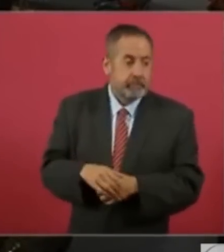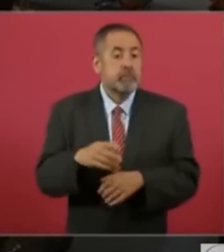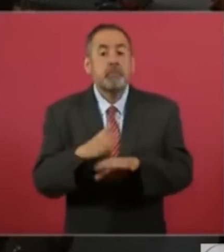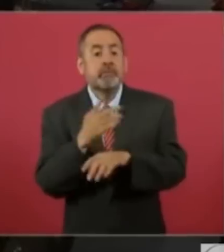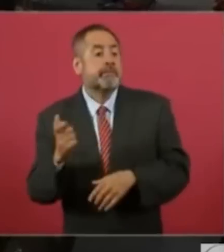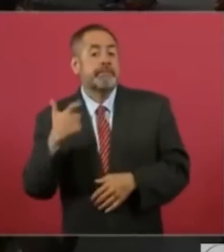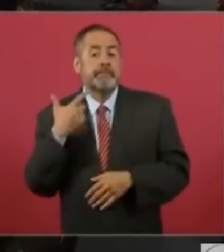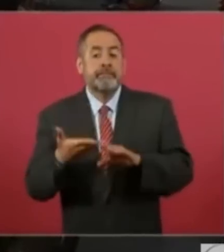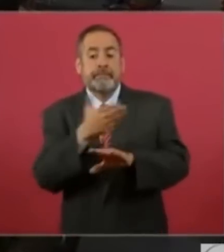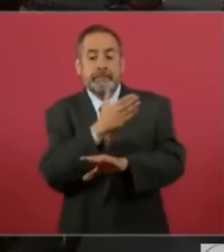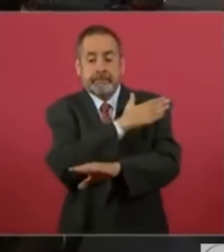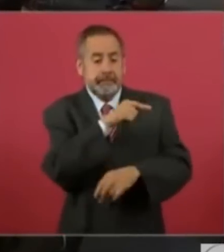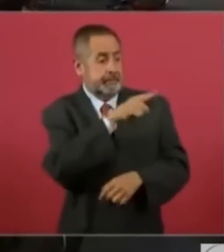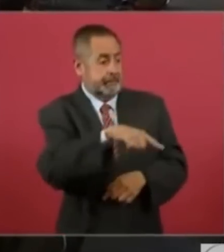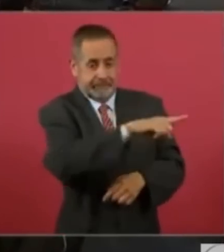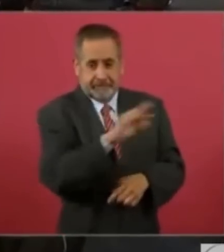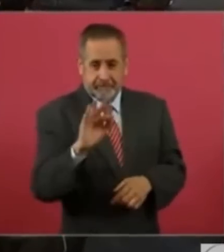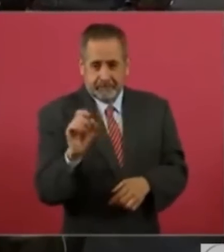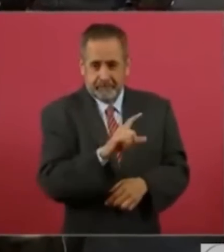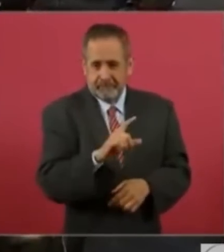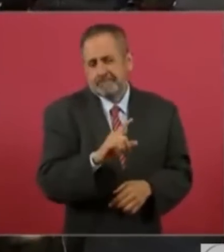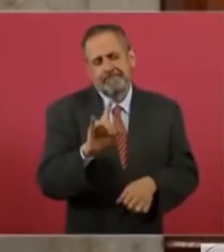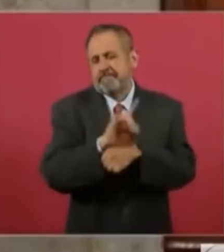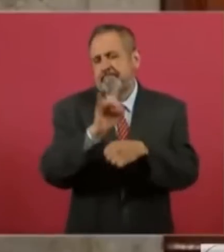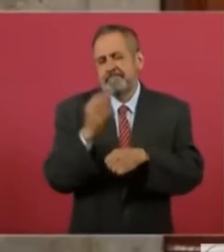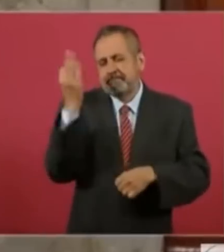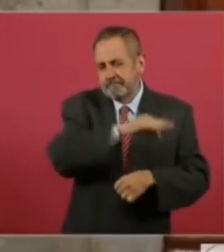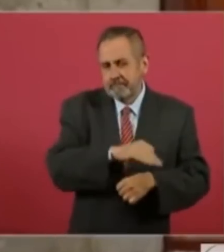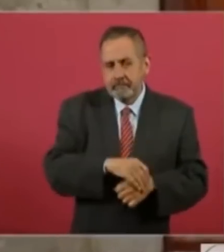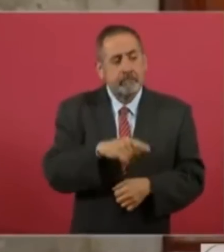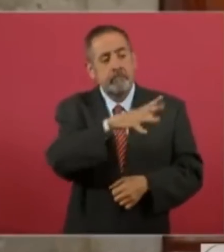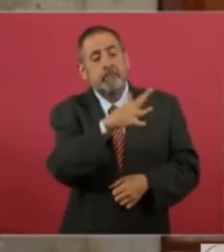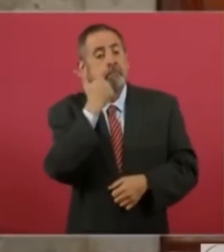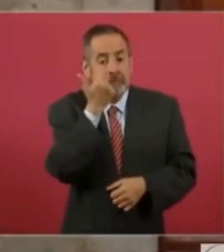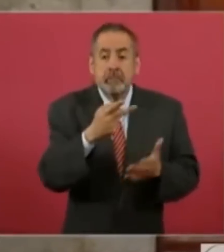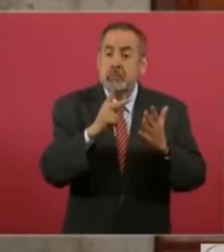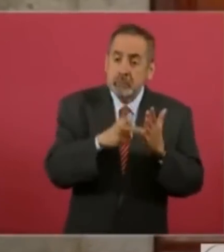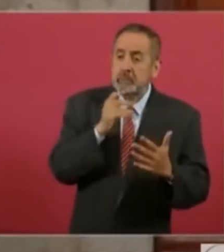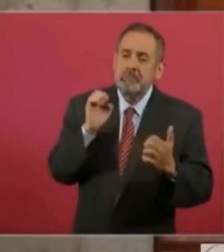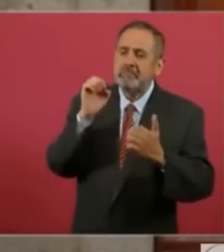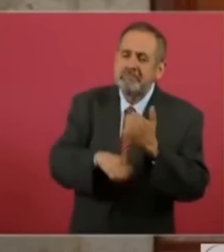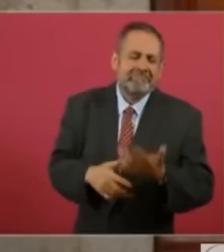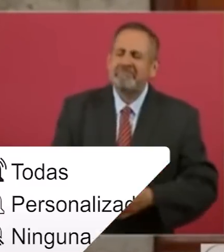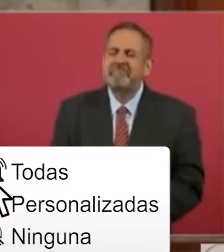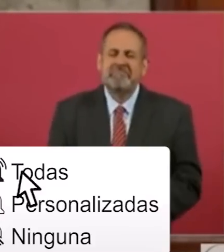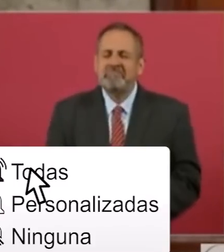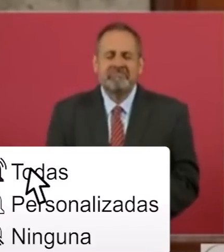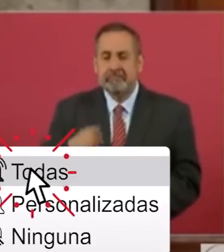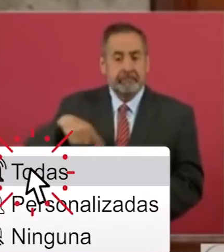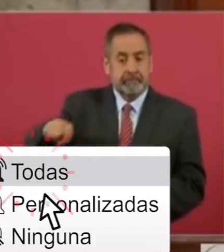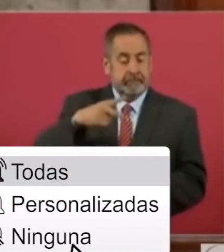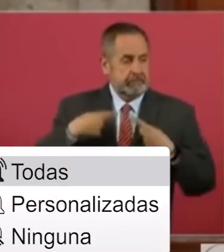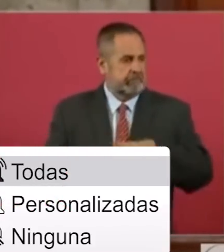farsa. Entonces, quieren volver a engañar con eso, pero no, ya la